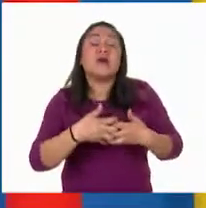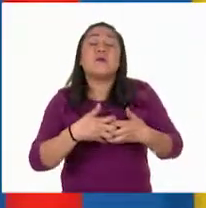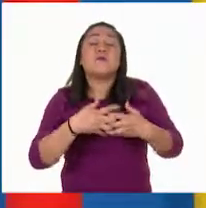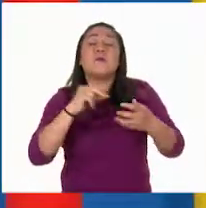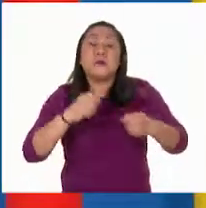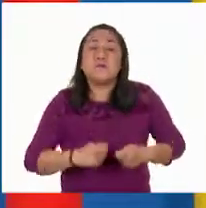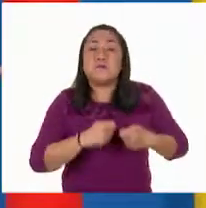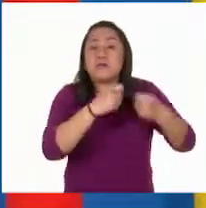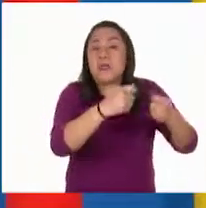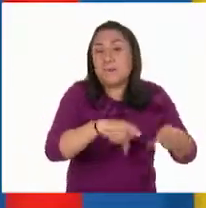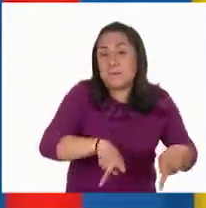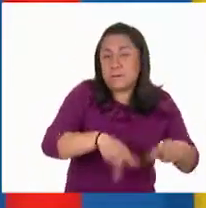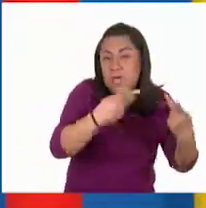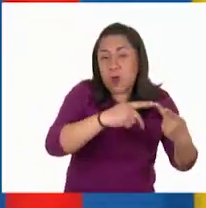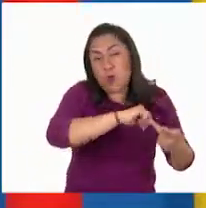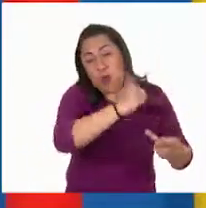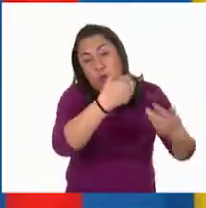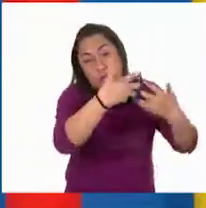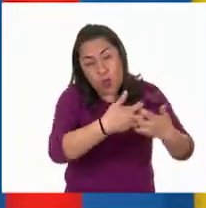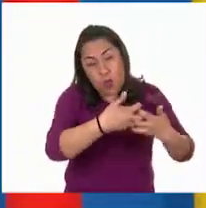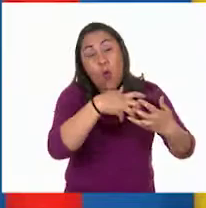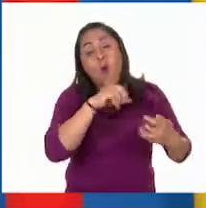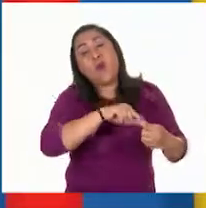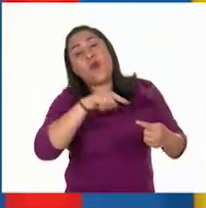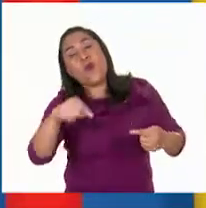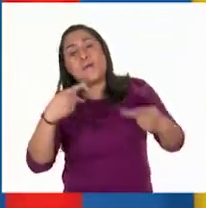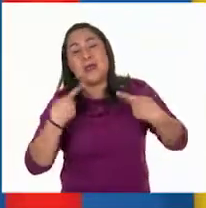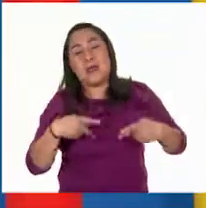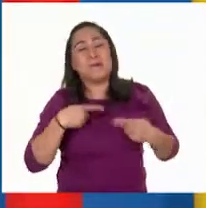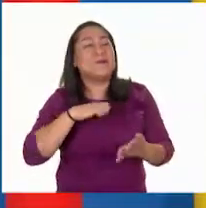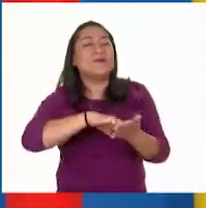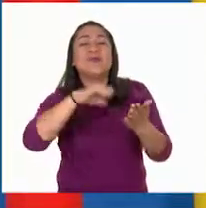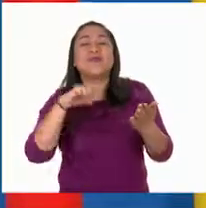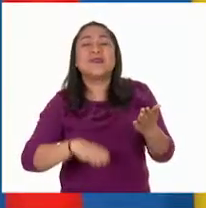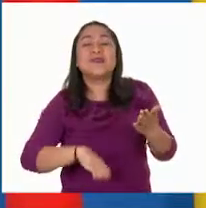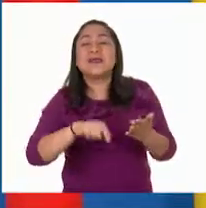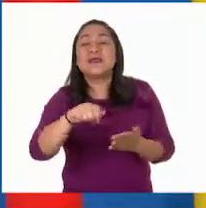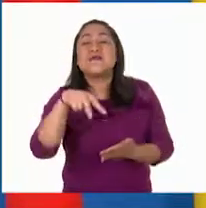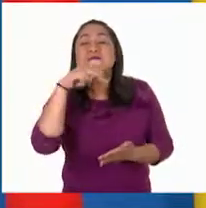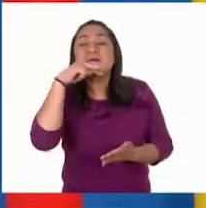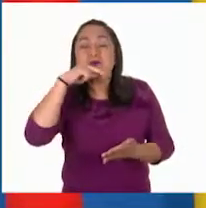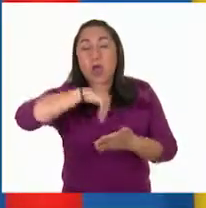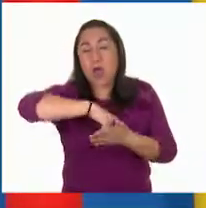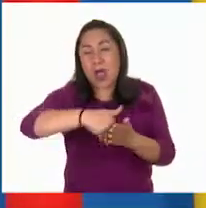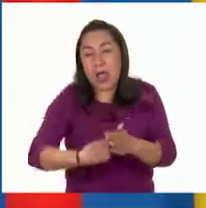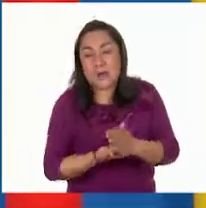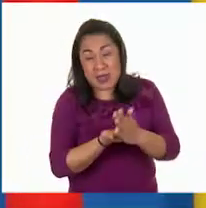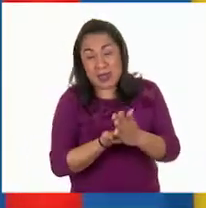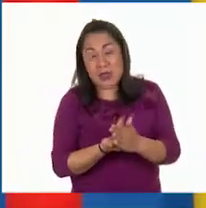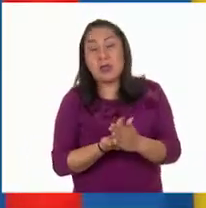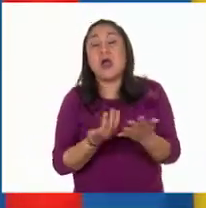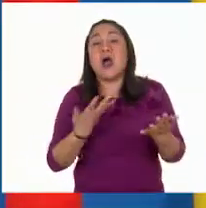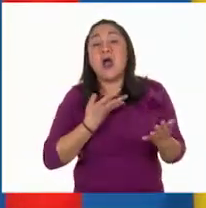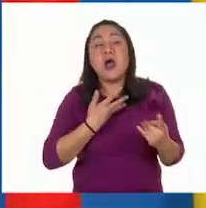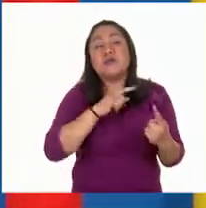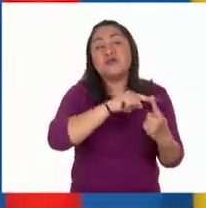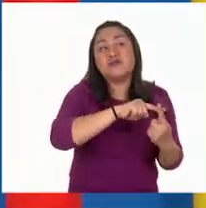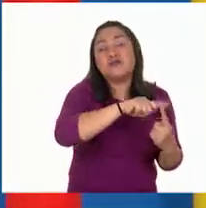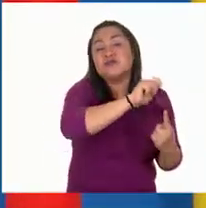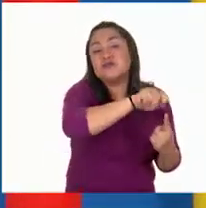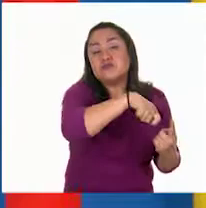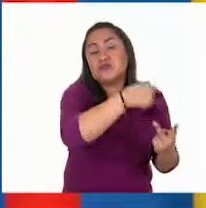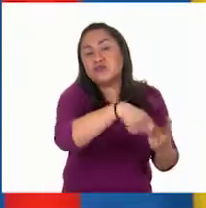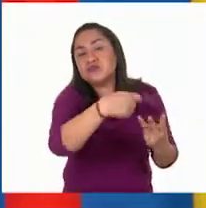o a los consumidores. Como el caso del ejemplo del guacamole, en que intervienen varias acciones de compra y